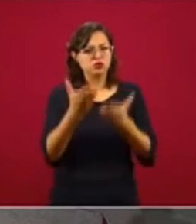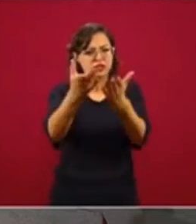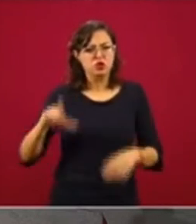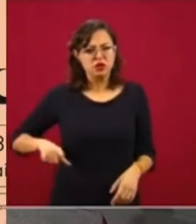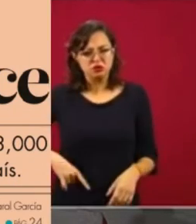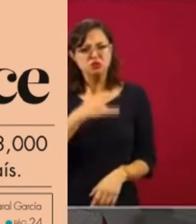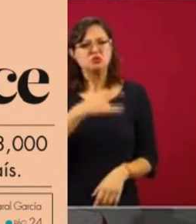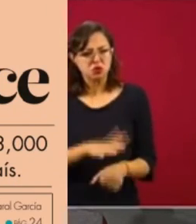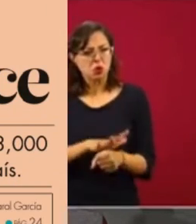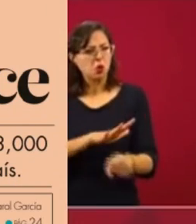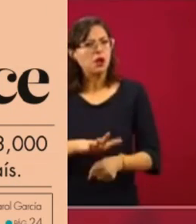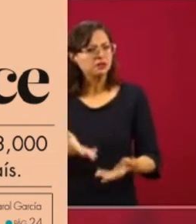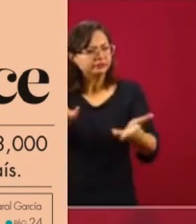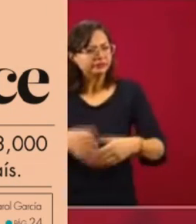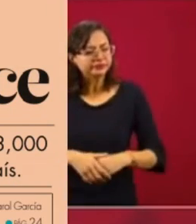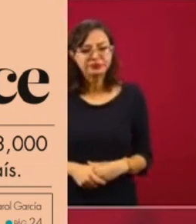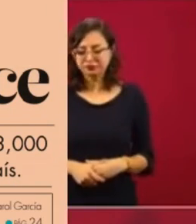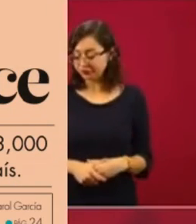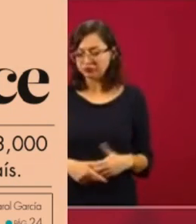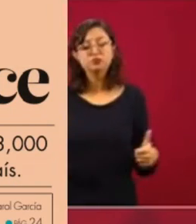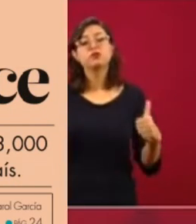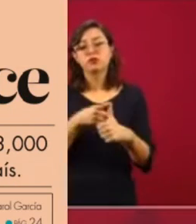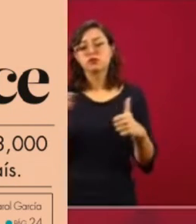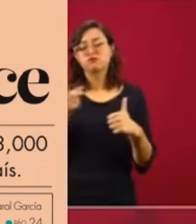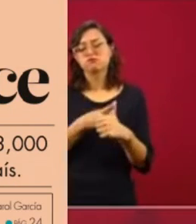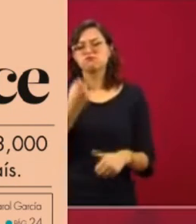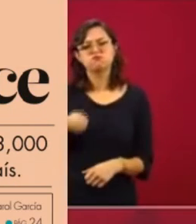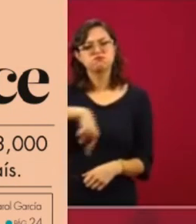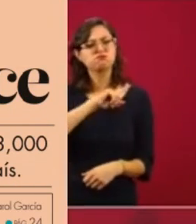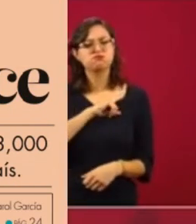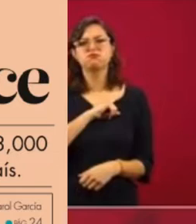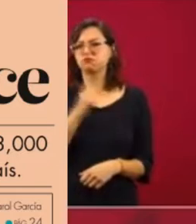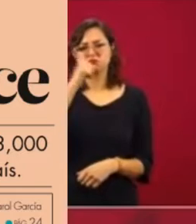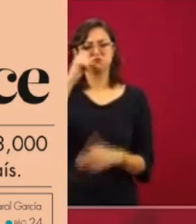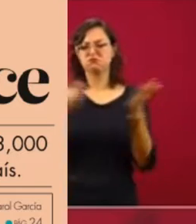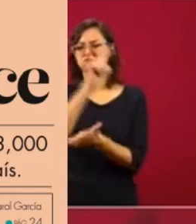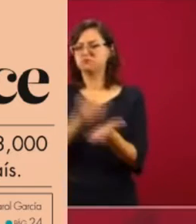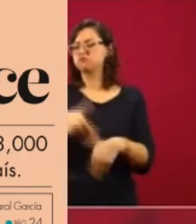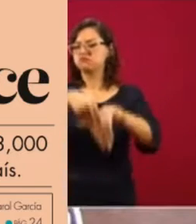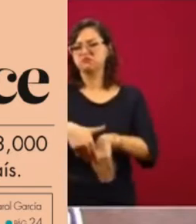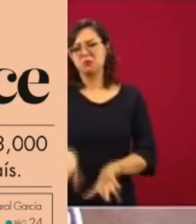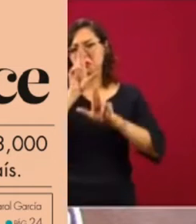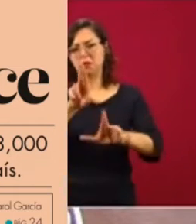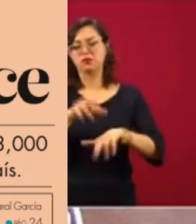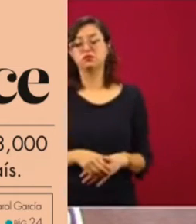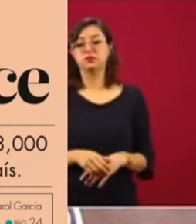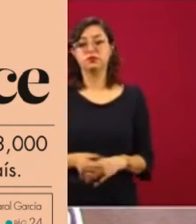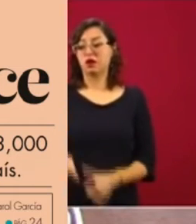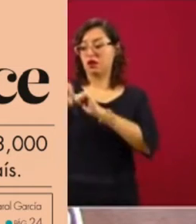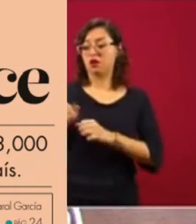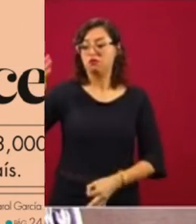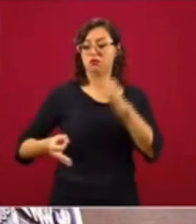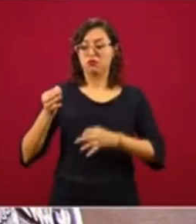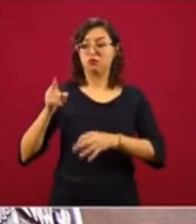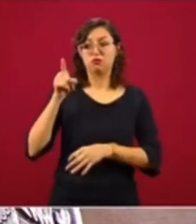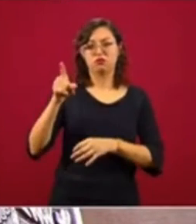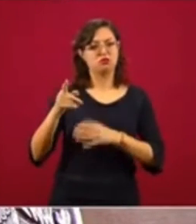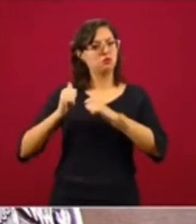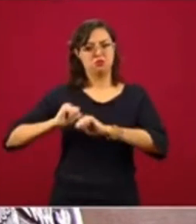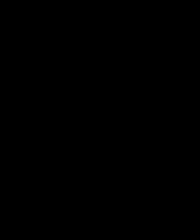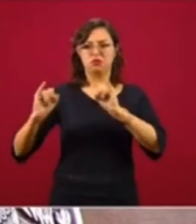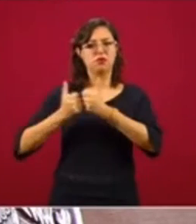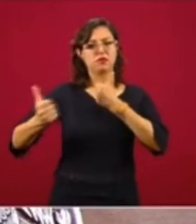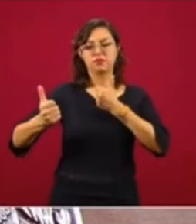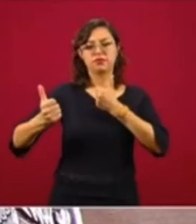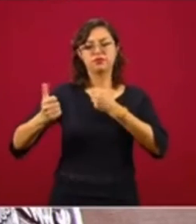Nosotros vamos a ser respetuosos de la legalidad, como lo hemos demostrado. El Poder Judicial es un poder autónomo independiente.